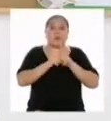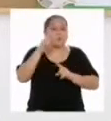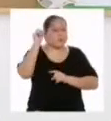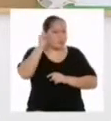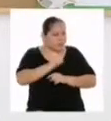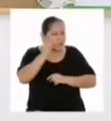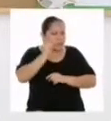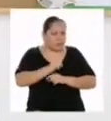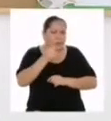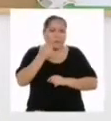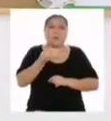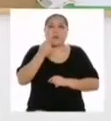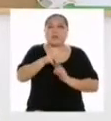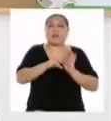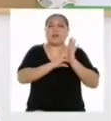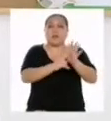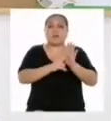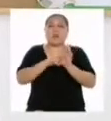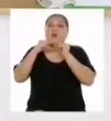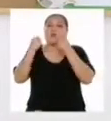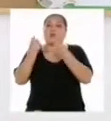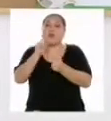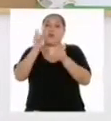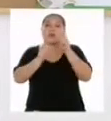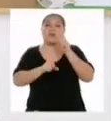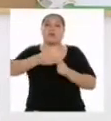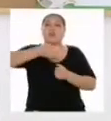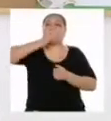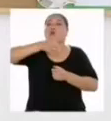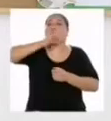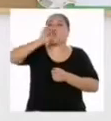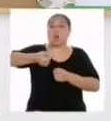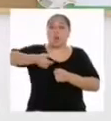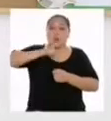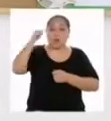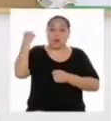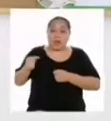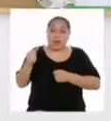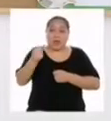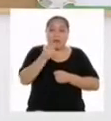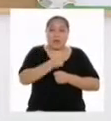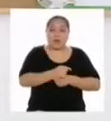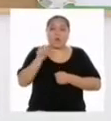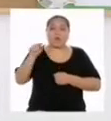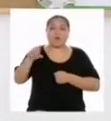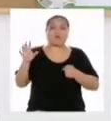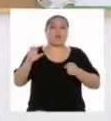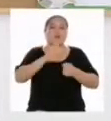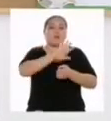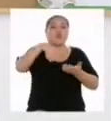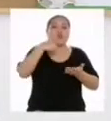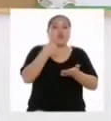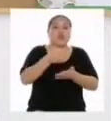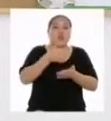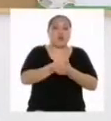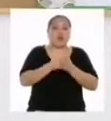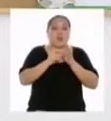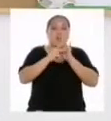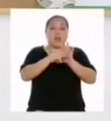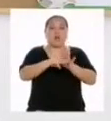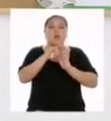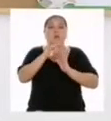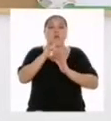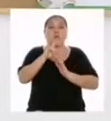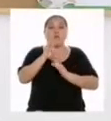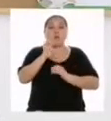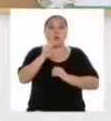porque estamos representando un grupo de personas que toman agua y cada uno representa una parte del conjunto total de la muestra. Me parece una